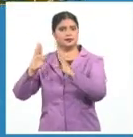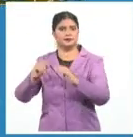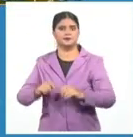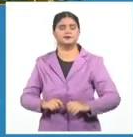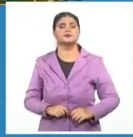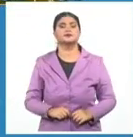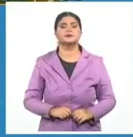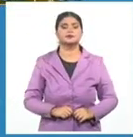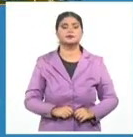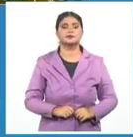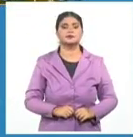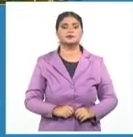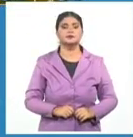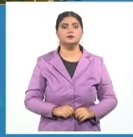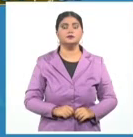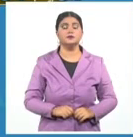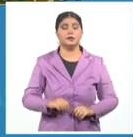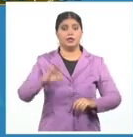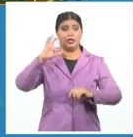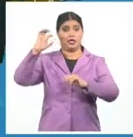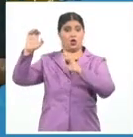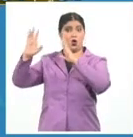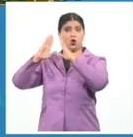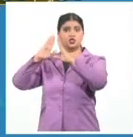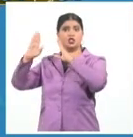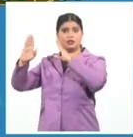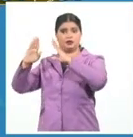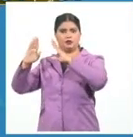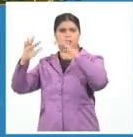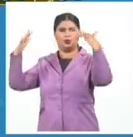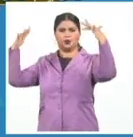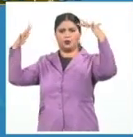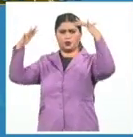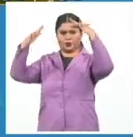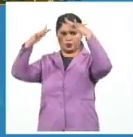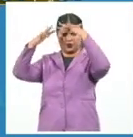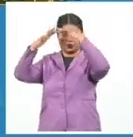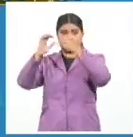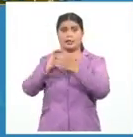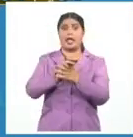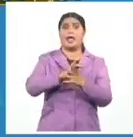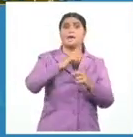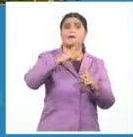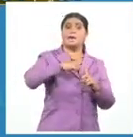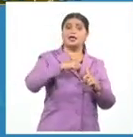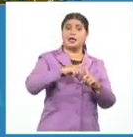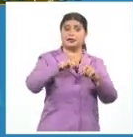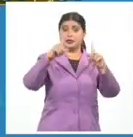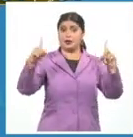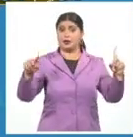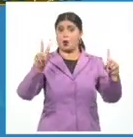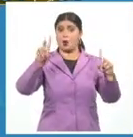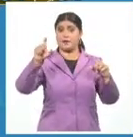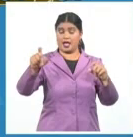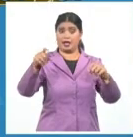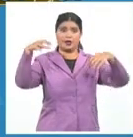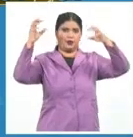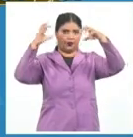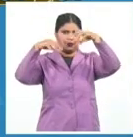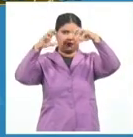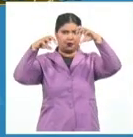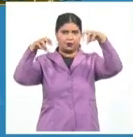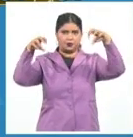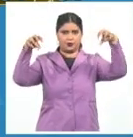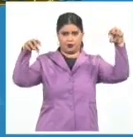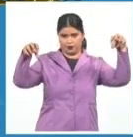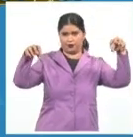fíjense que vamos a tener aquí algo de cielo parcialmente nublado pero de matanza hacia vía clara pudiera estar lloviendo, fíjense aquí